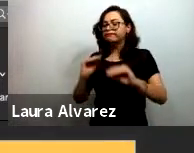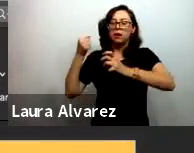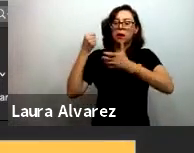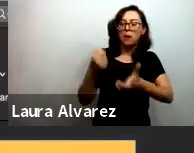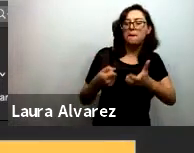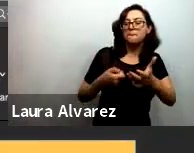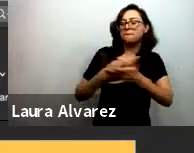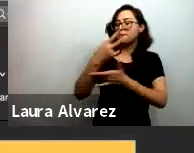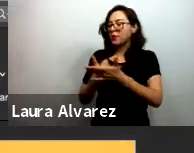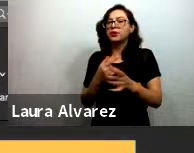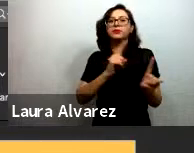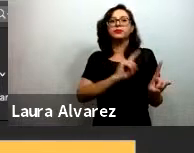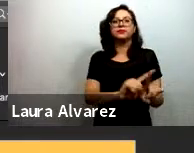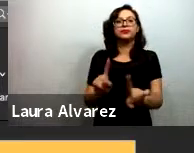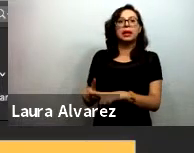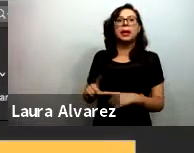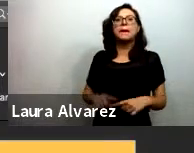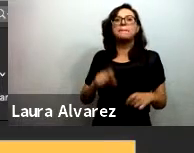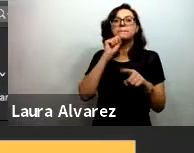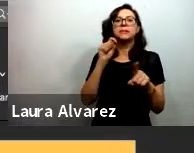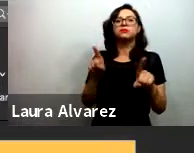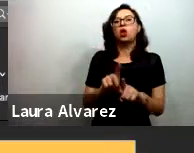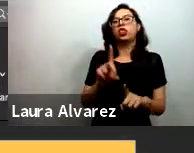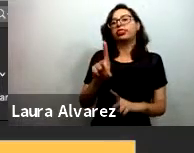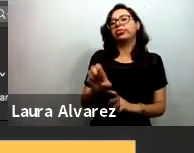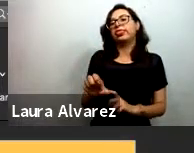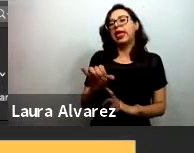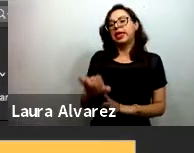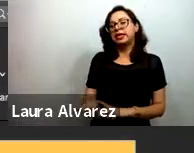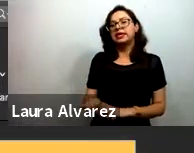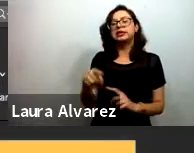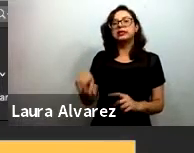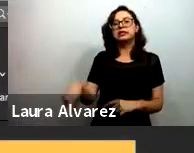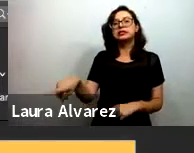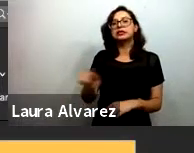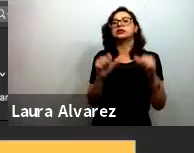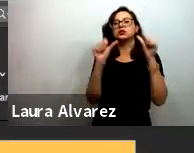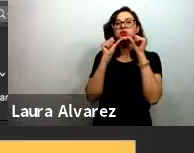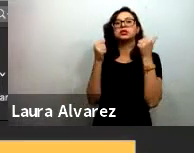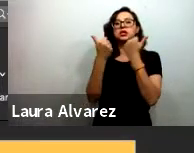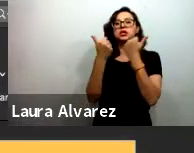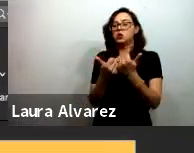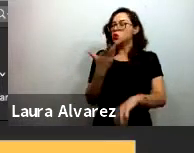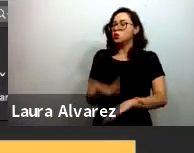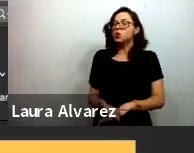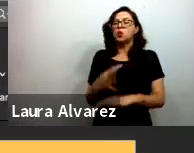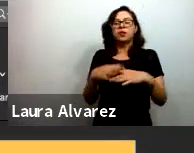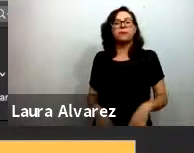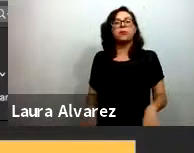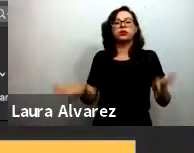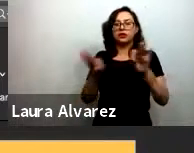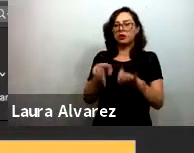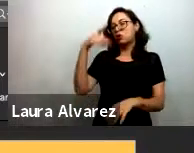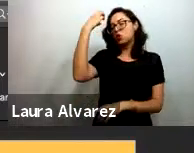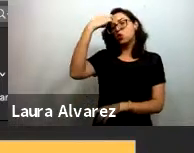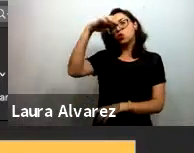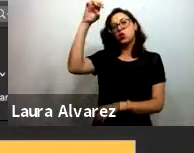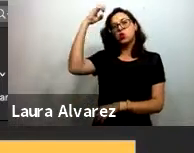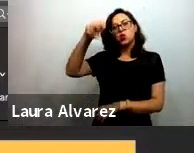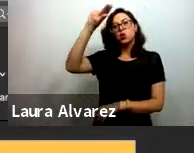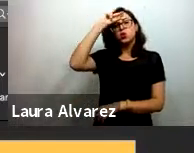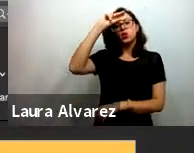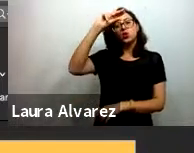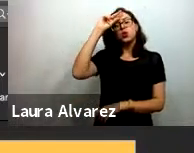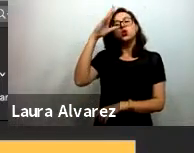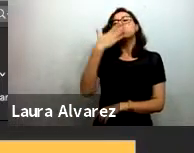Proyecto Day que es una organización de la sociedad civil que en verdad es fundamental por su experiencia conocimiento experto